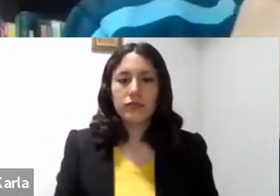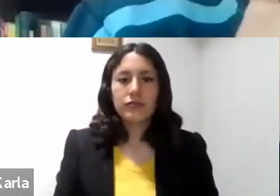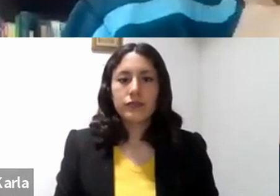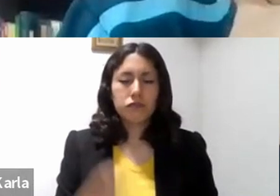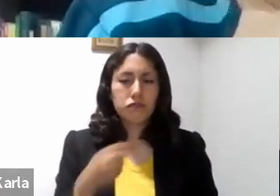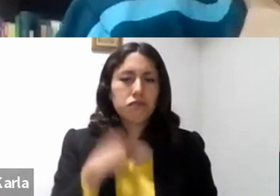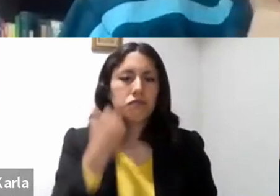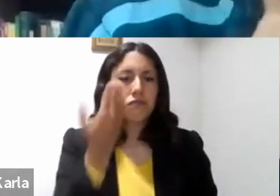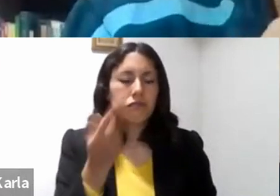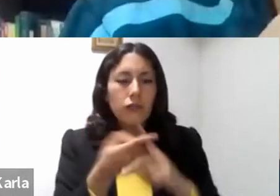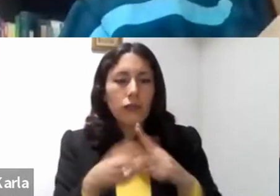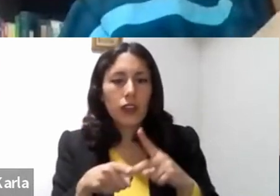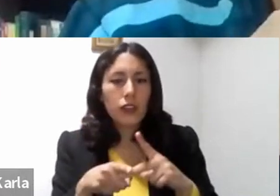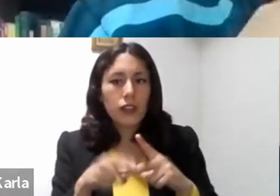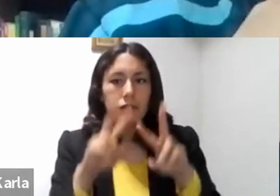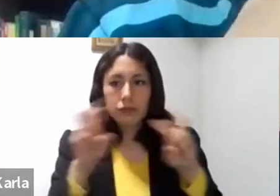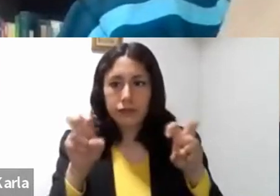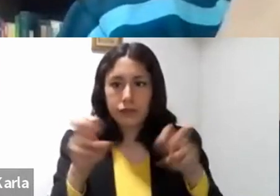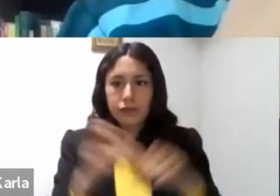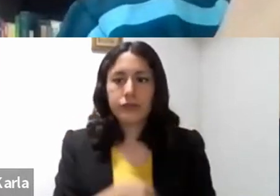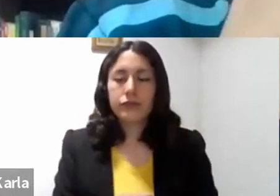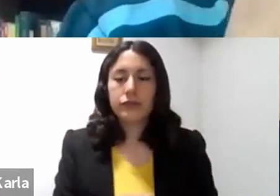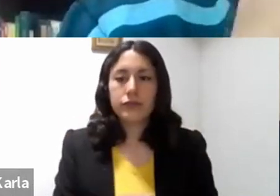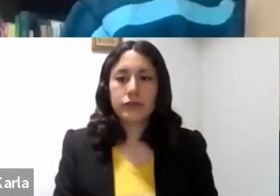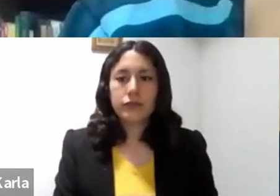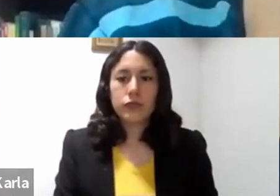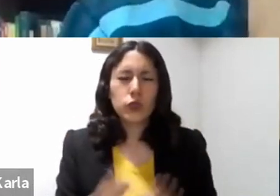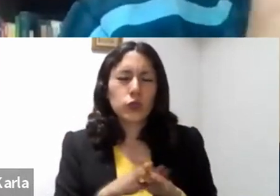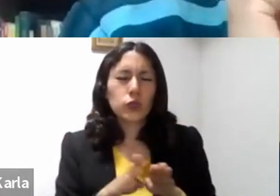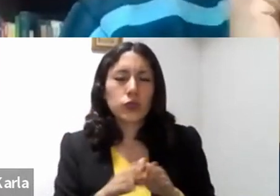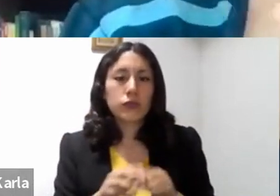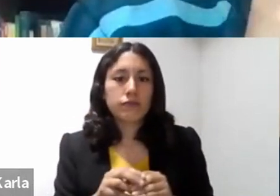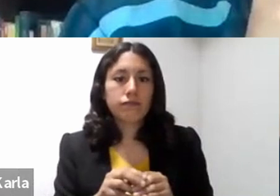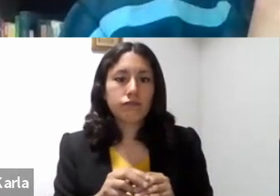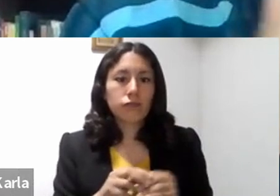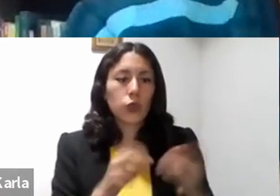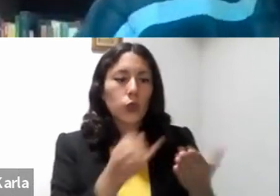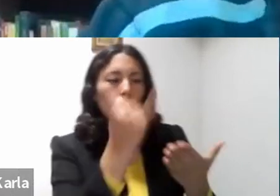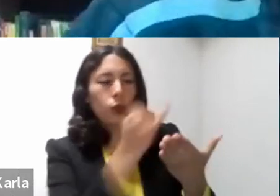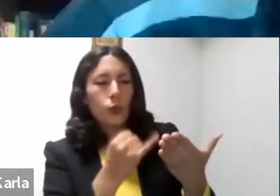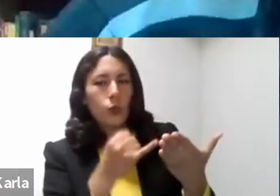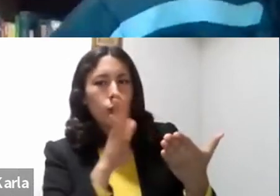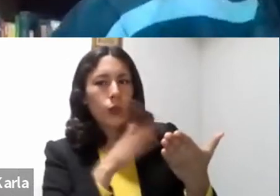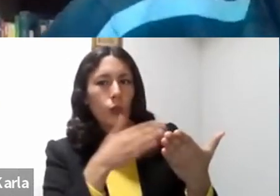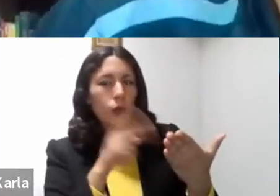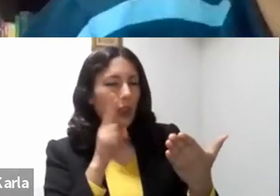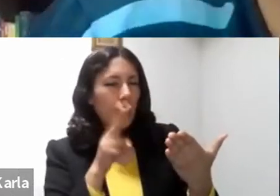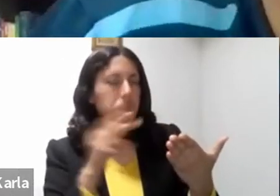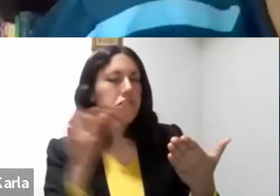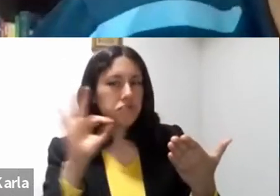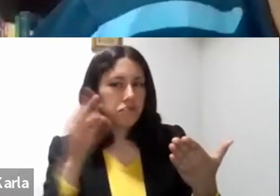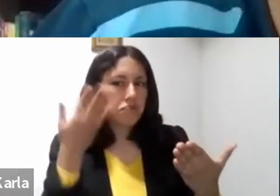basar esta charla más bien a partir de esta pintura, una pintura que seguramente muchos de ustedes han visto,